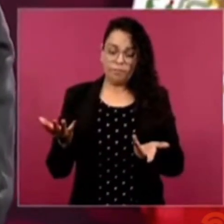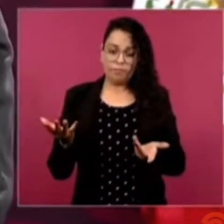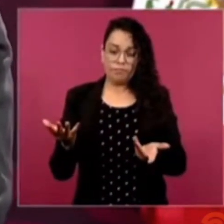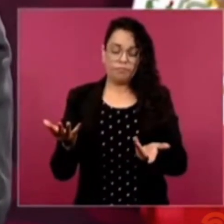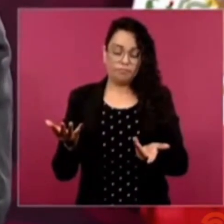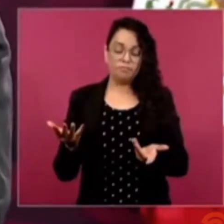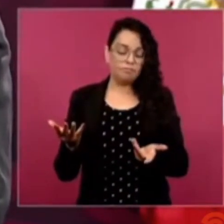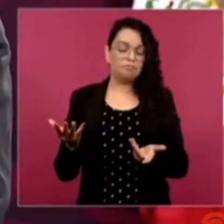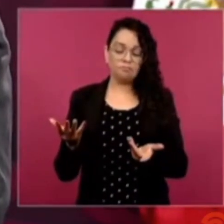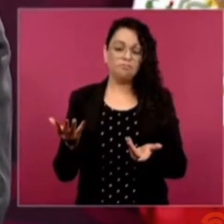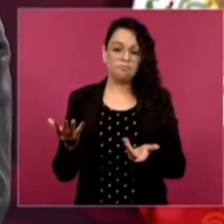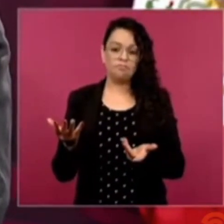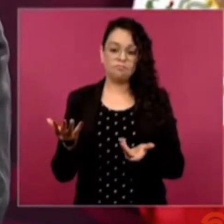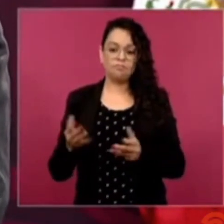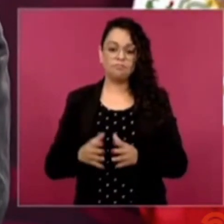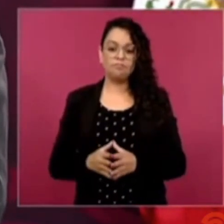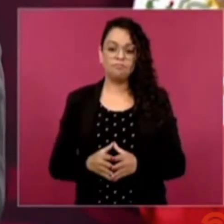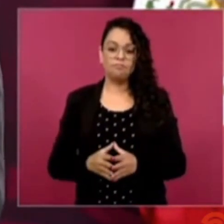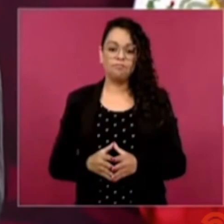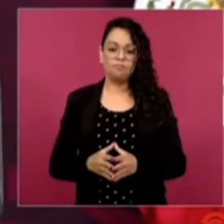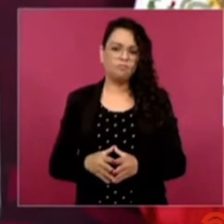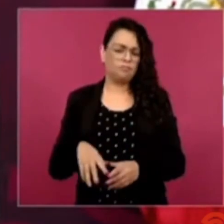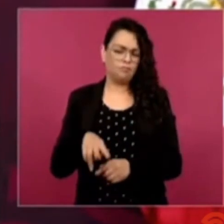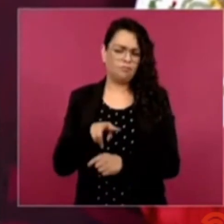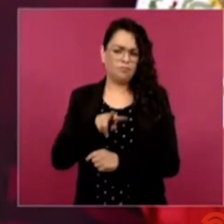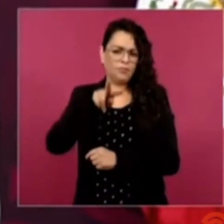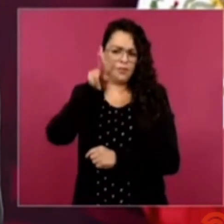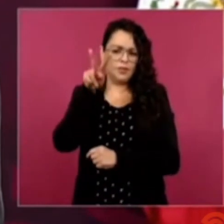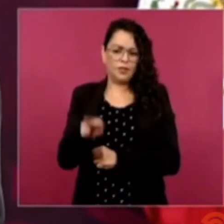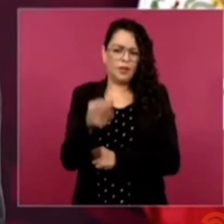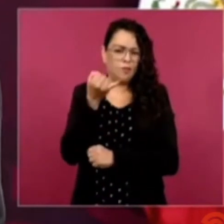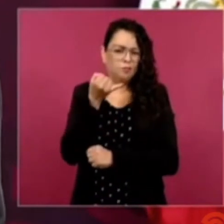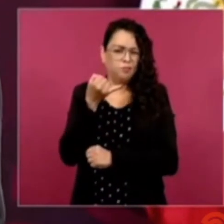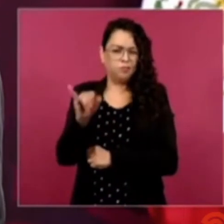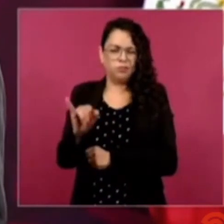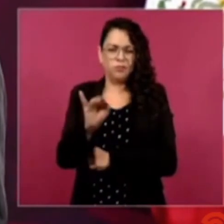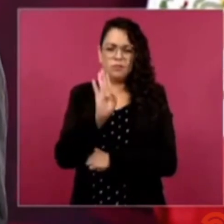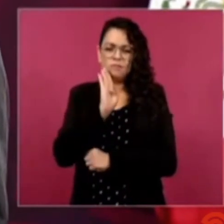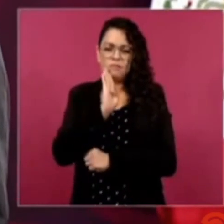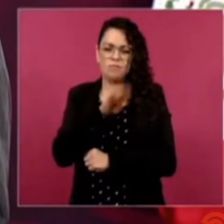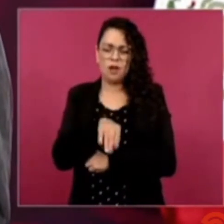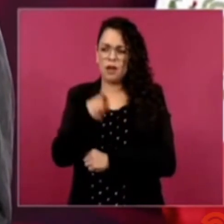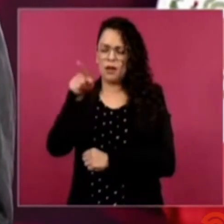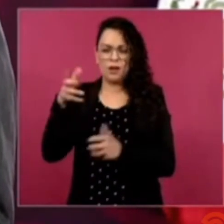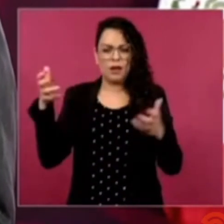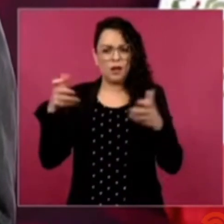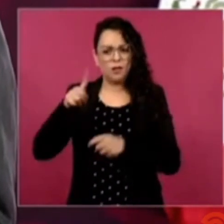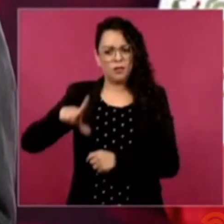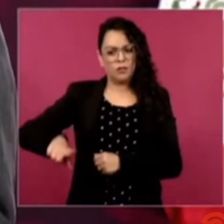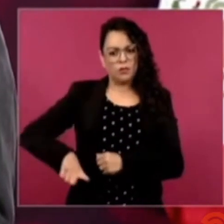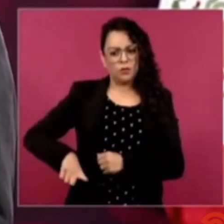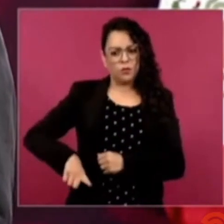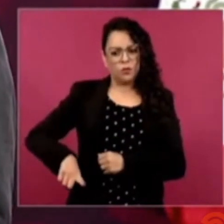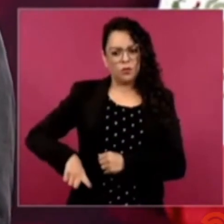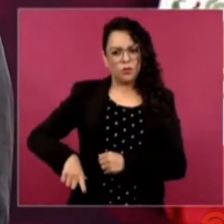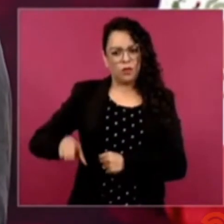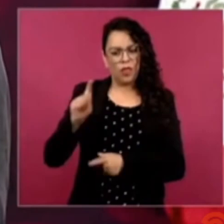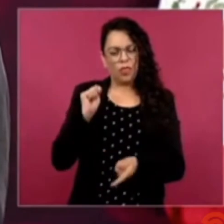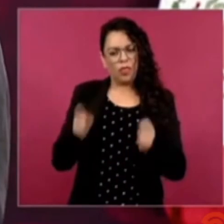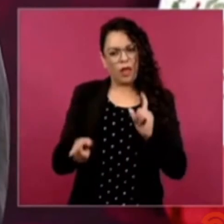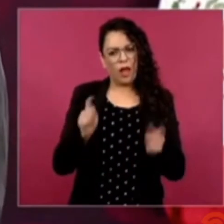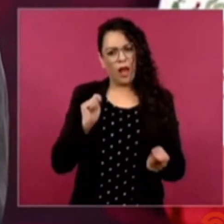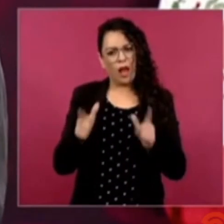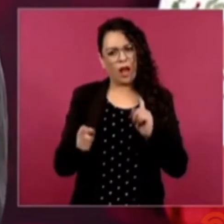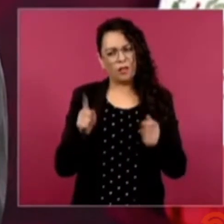imprudente lo que está haciendo el gobierno de Texas,